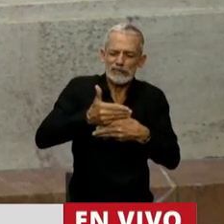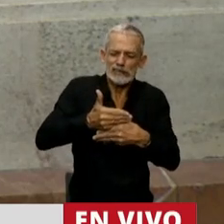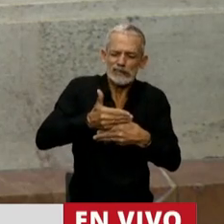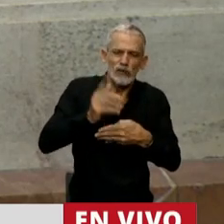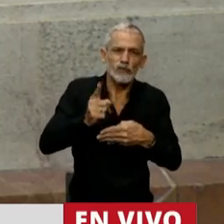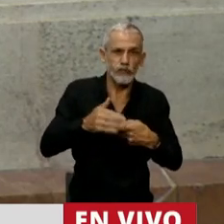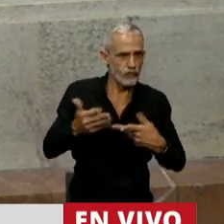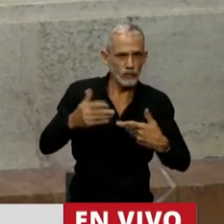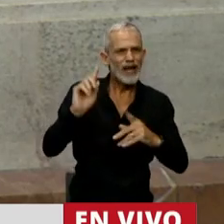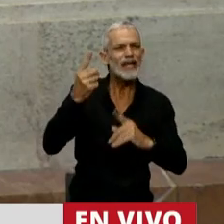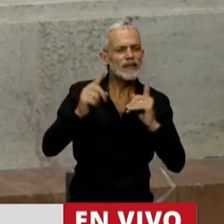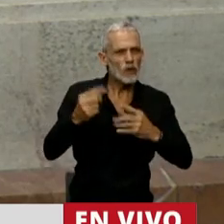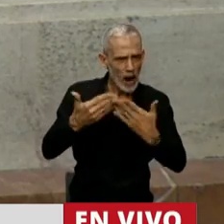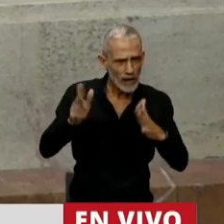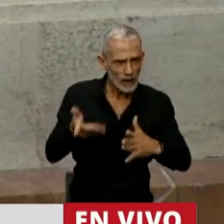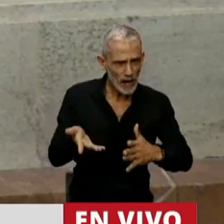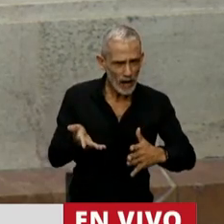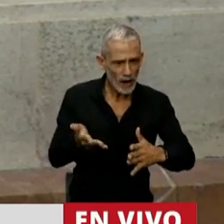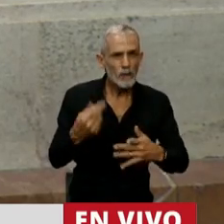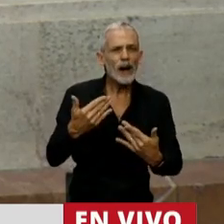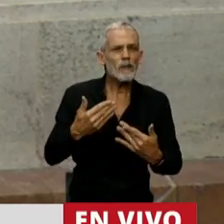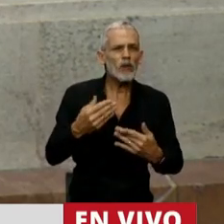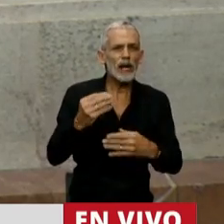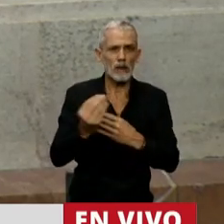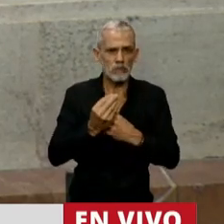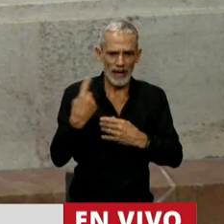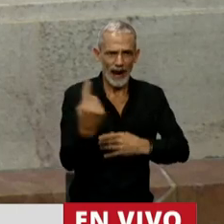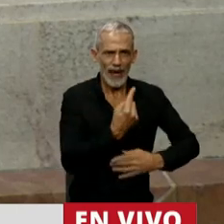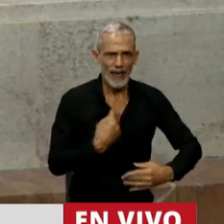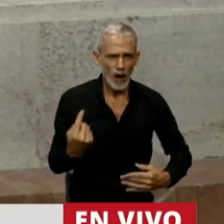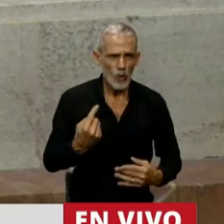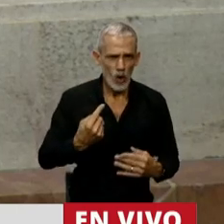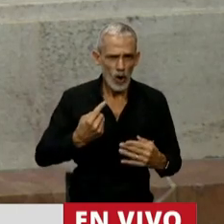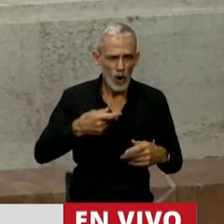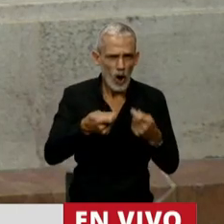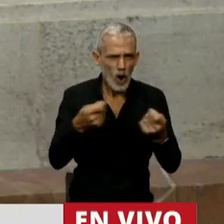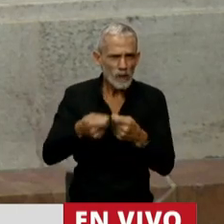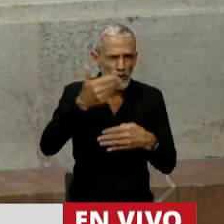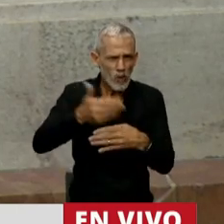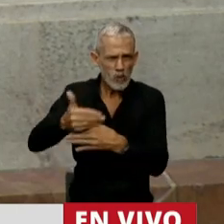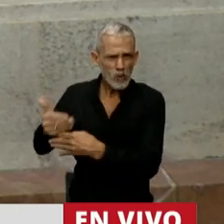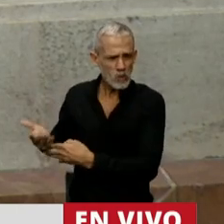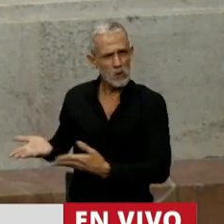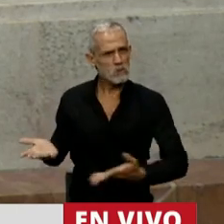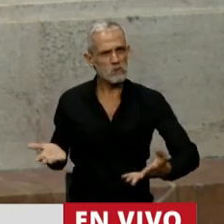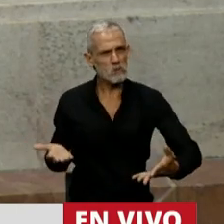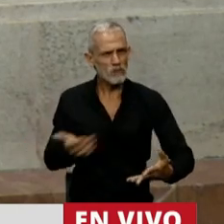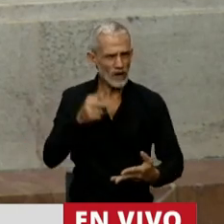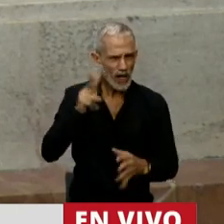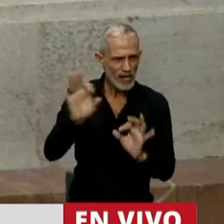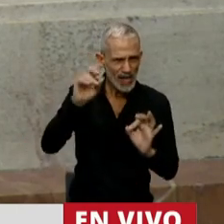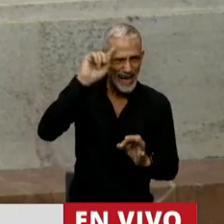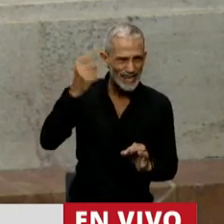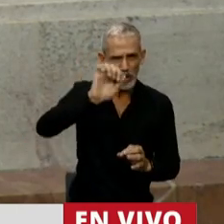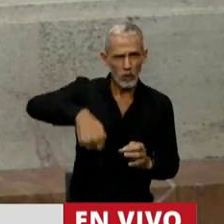trabajar, para poder bancar la olla en definitiva, porque estamos hablando de comercios. No lo vieron tampoco